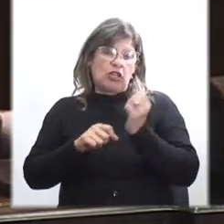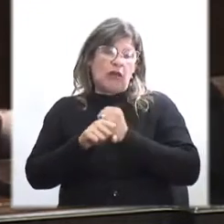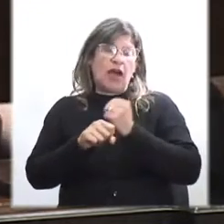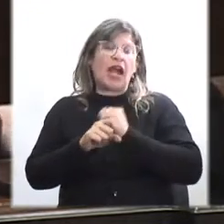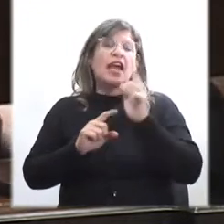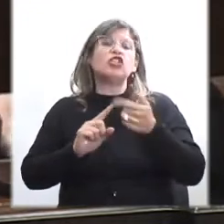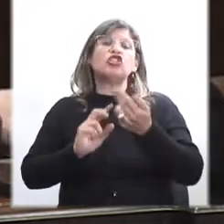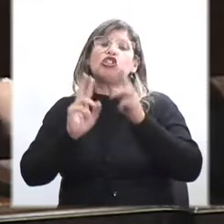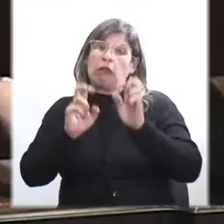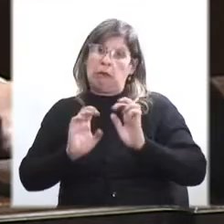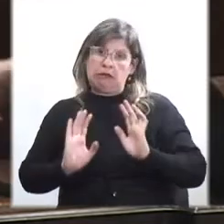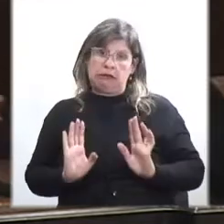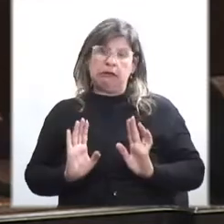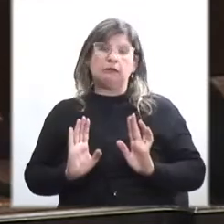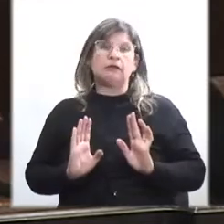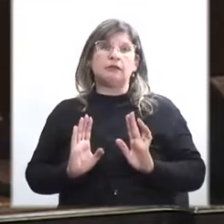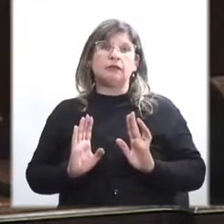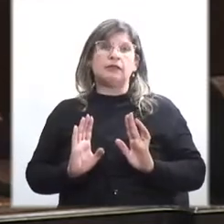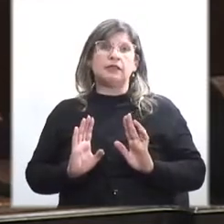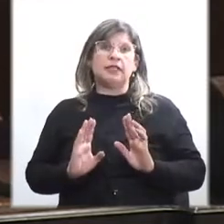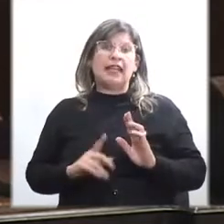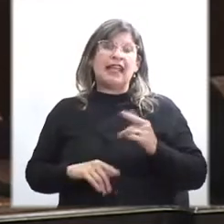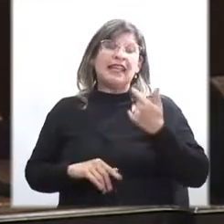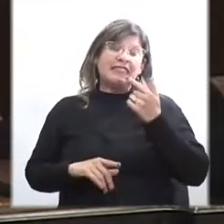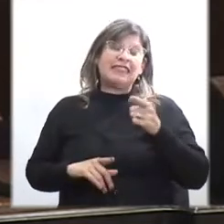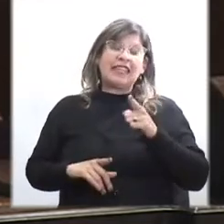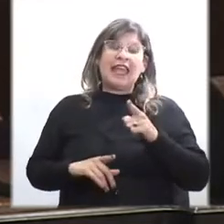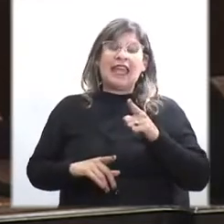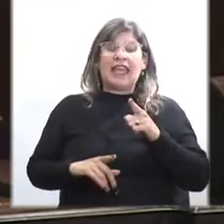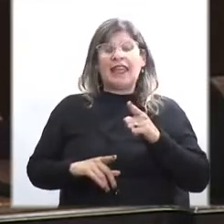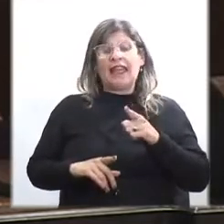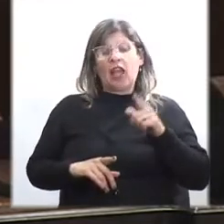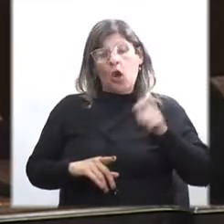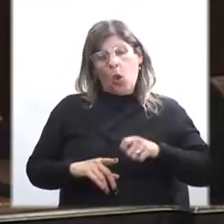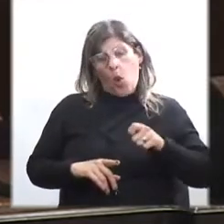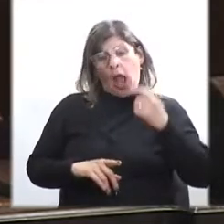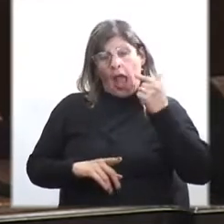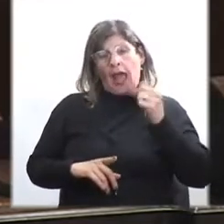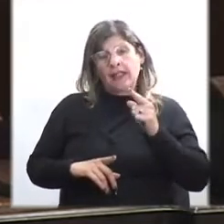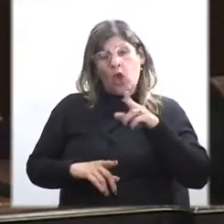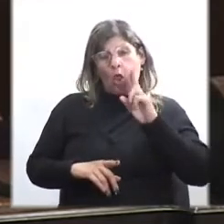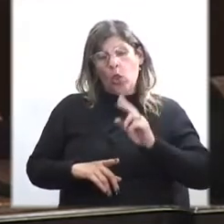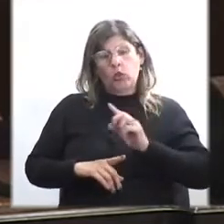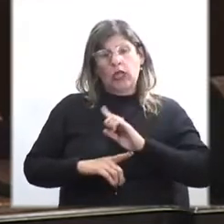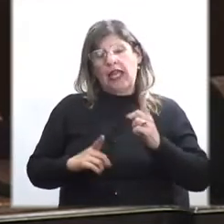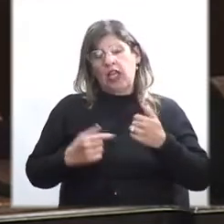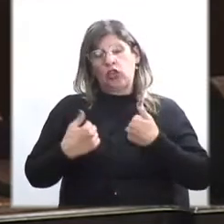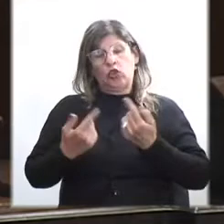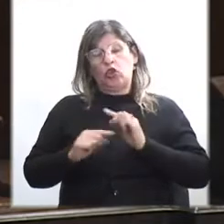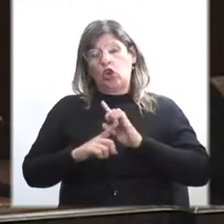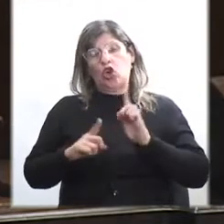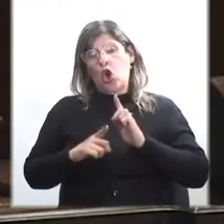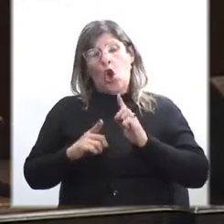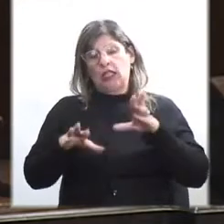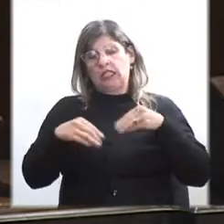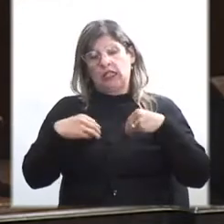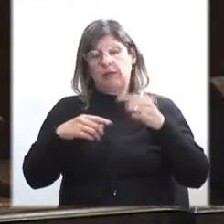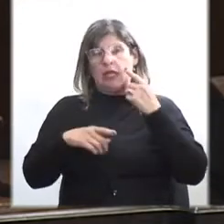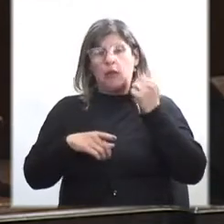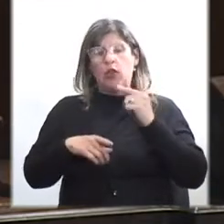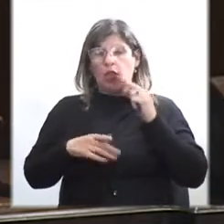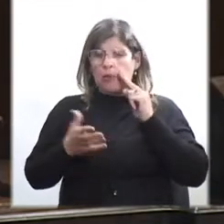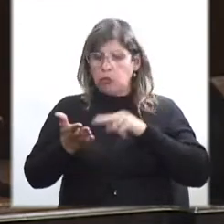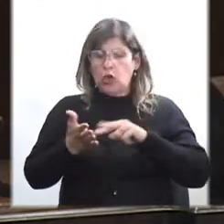Es decir, se juzgan conductas que nosotros no avalamos, hablando del derecho de vista